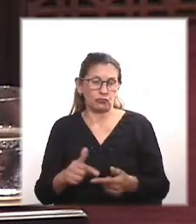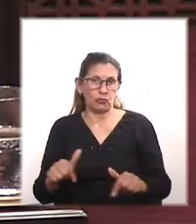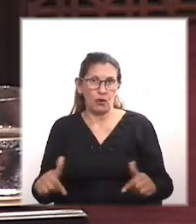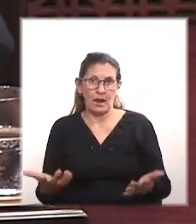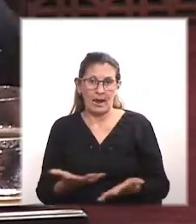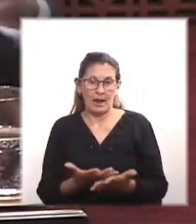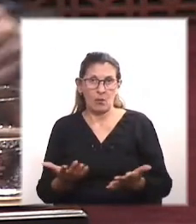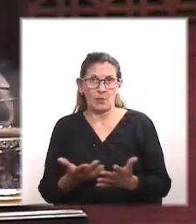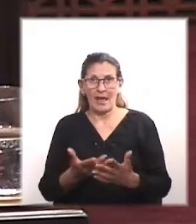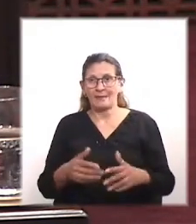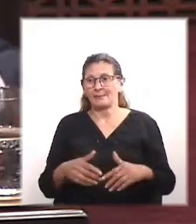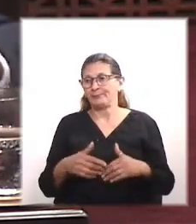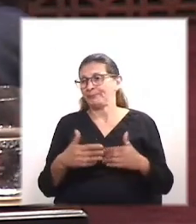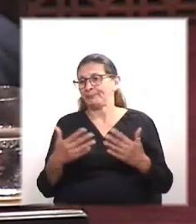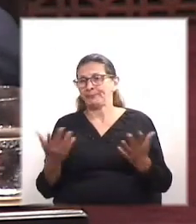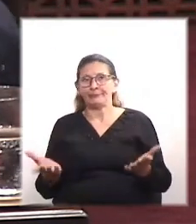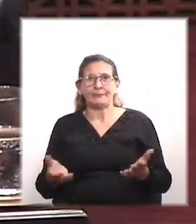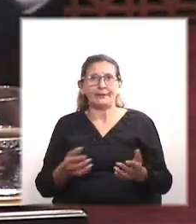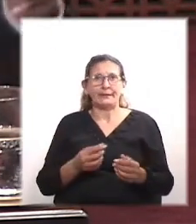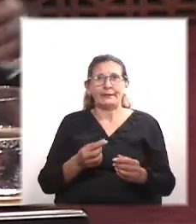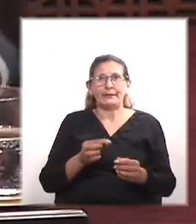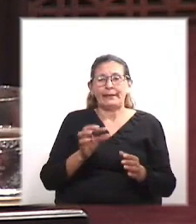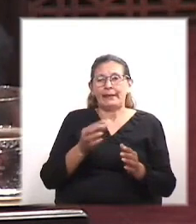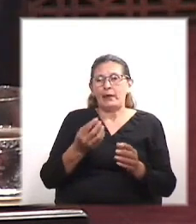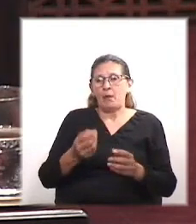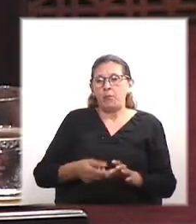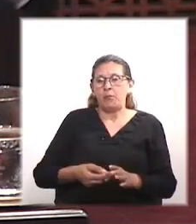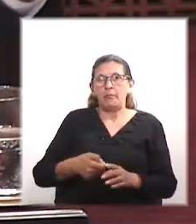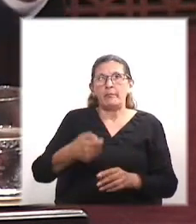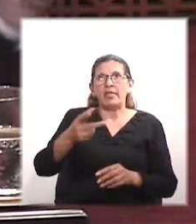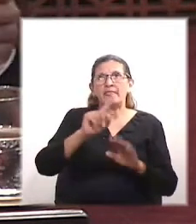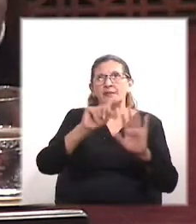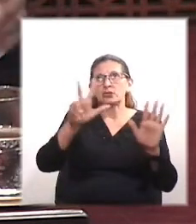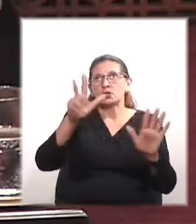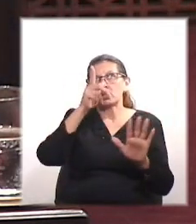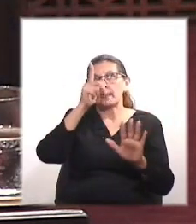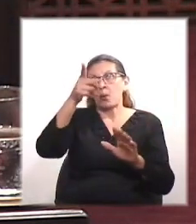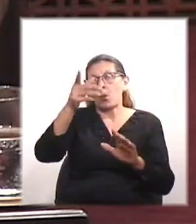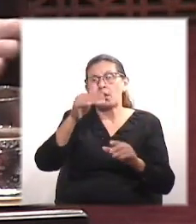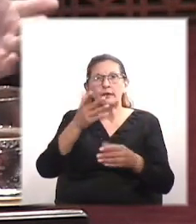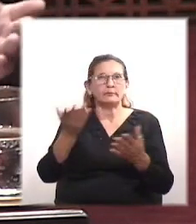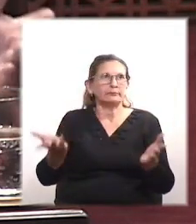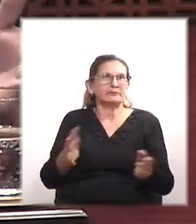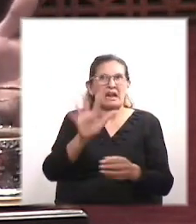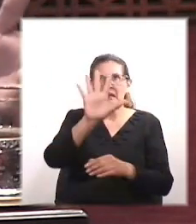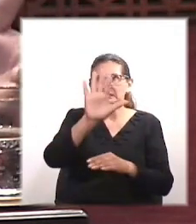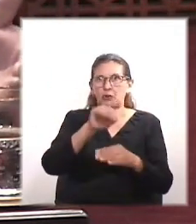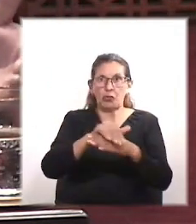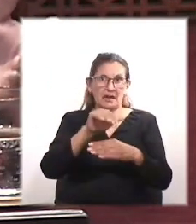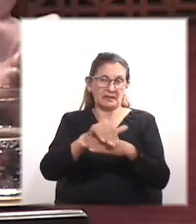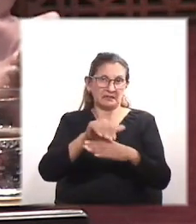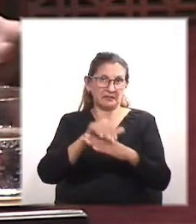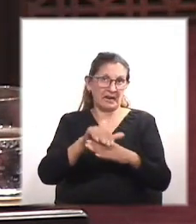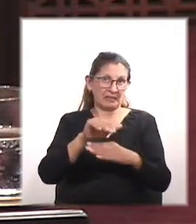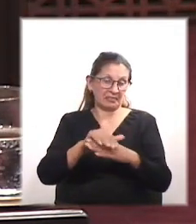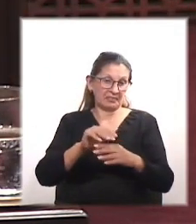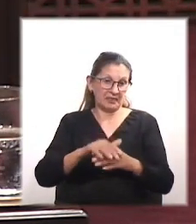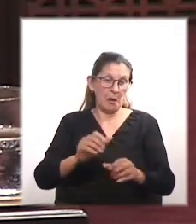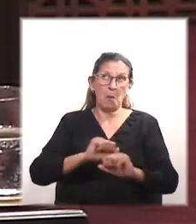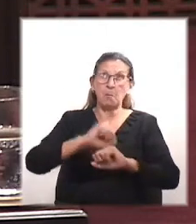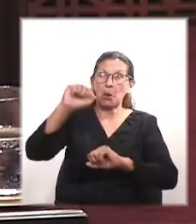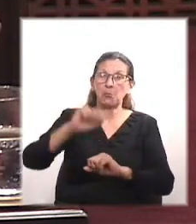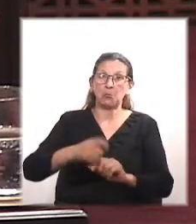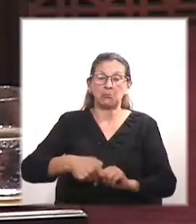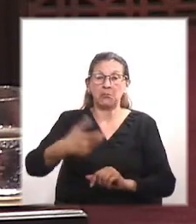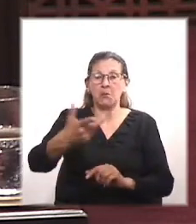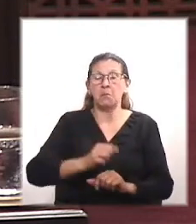una caja de pirotecnia en 18 de julio a las 5 de la tarde, vamos a